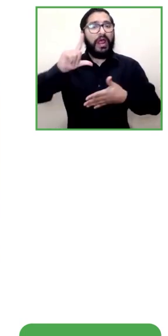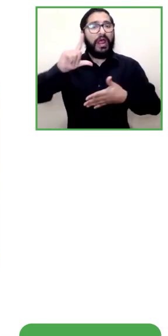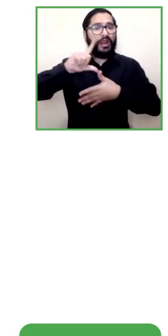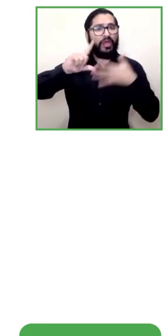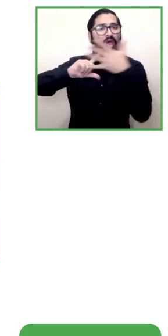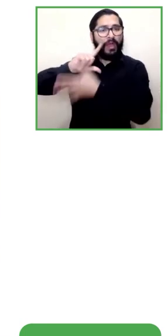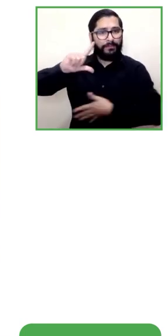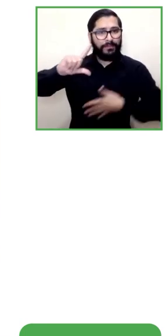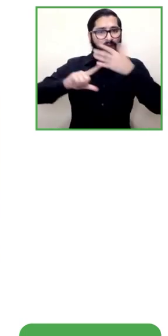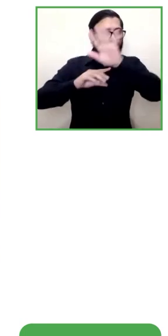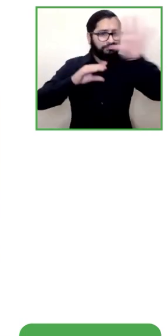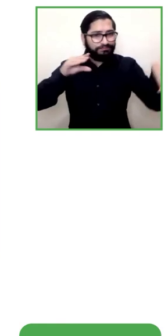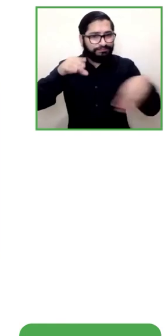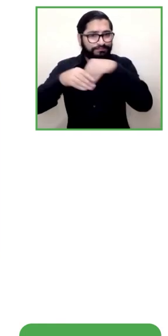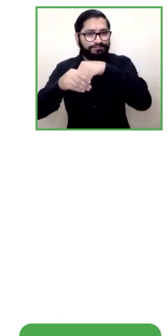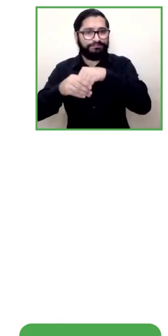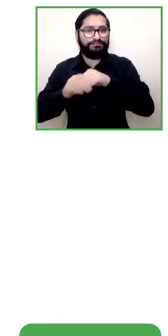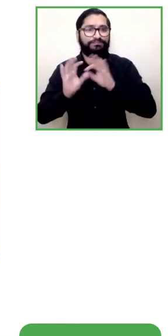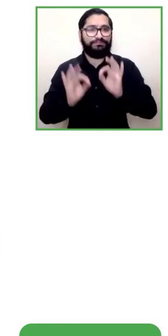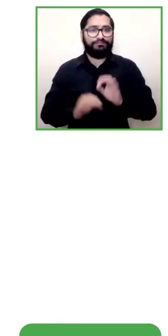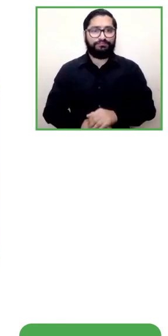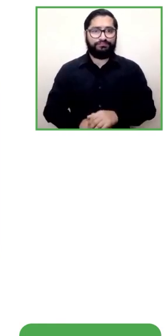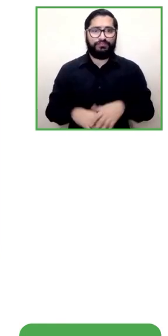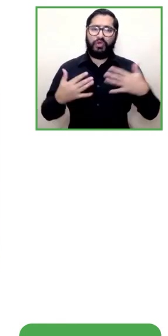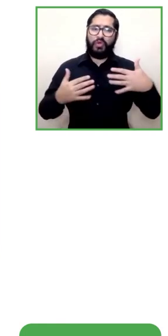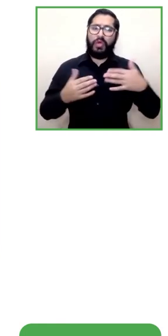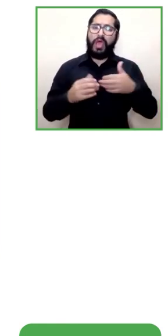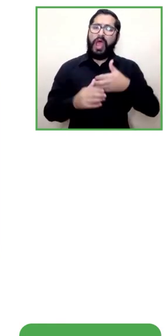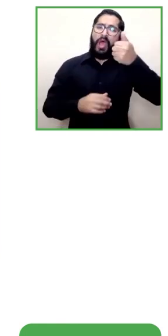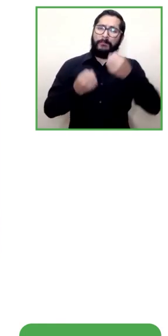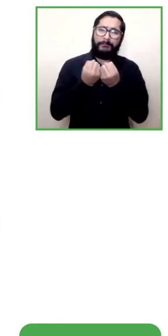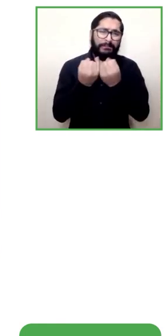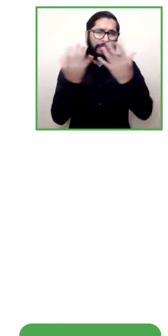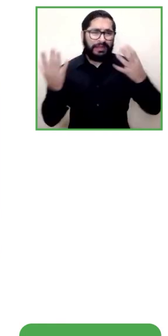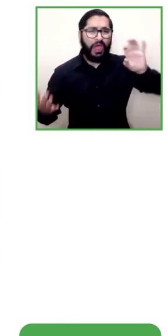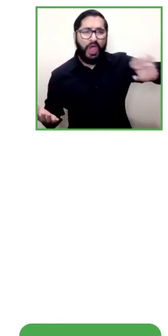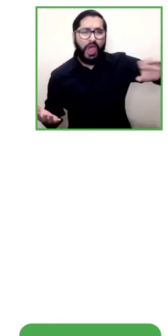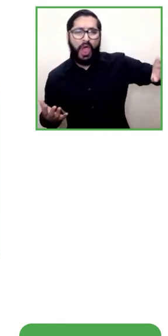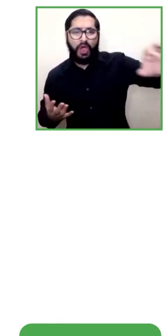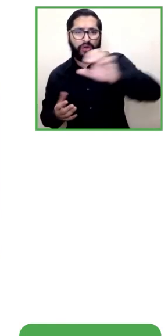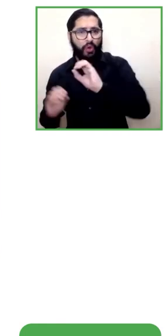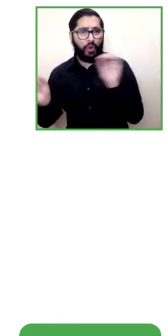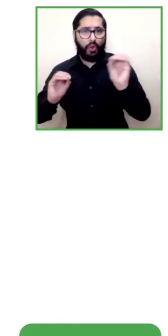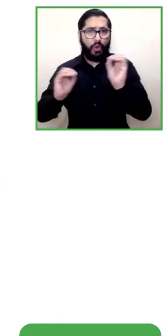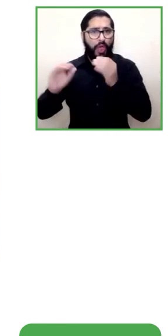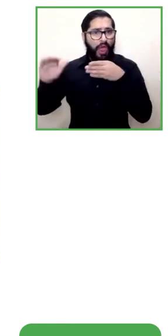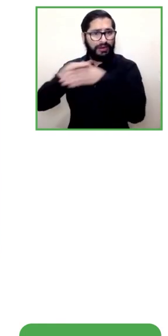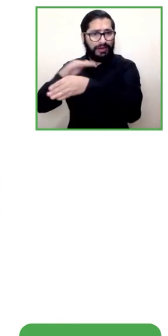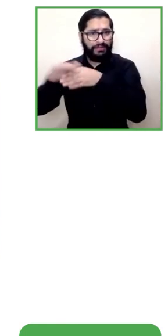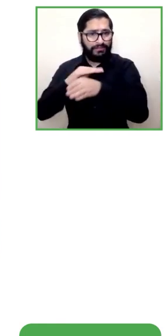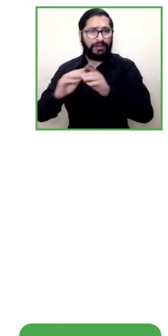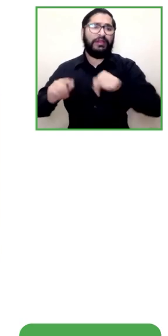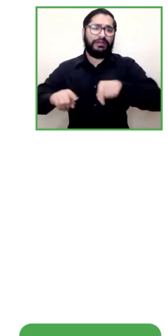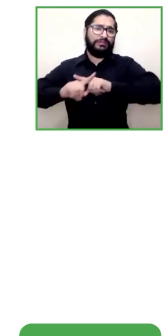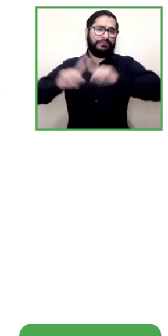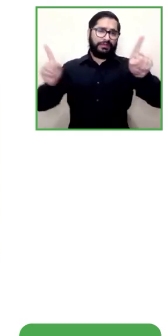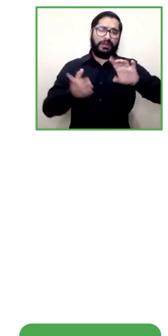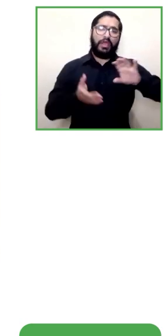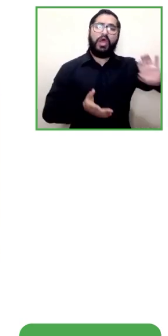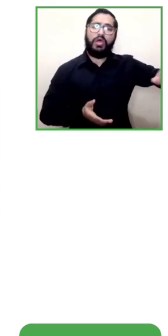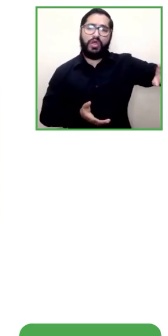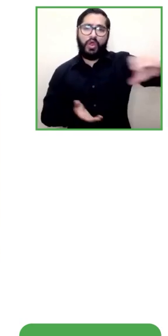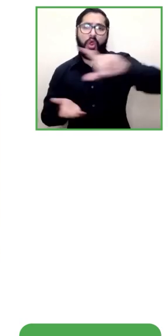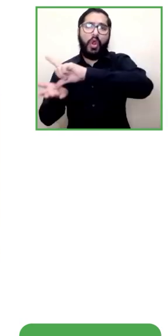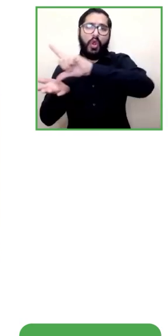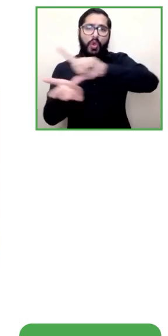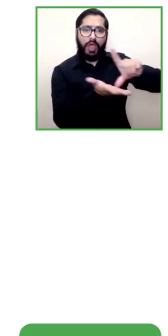a veces las personas sordas no tienen acceso ni accesibilidad en los diferentes espacios y como te mencionaba anteriormente la comunicación es